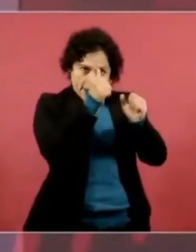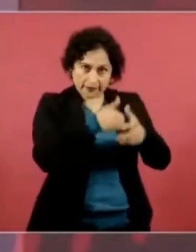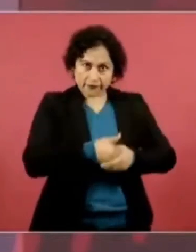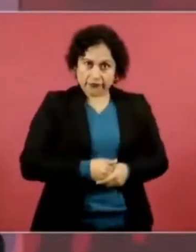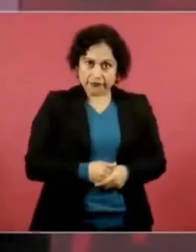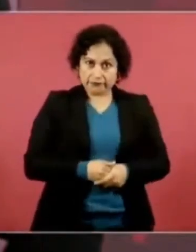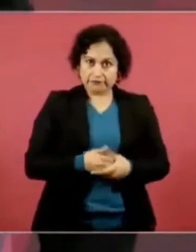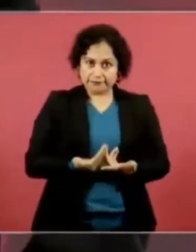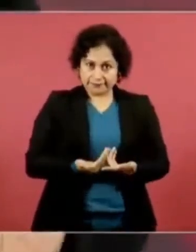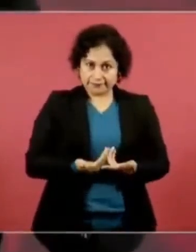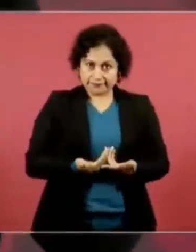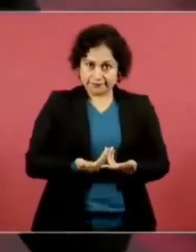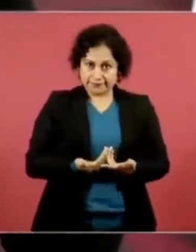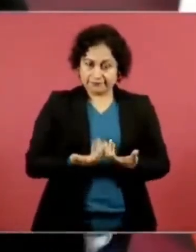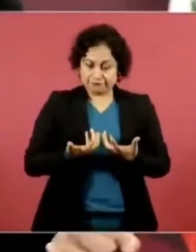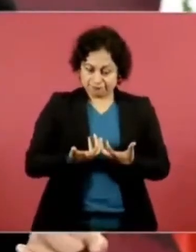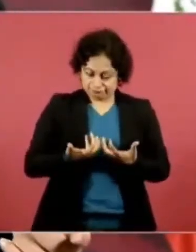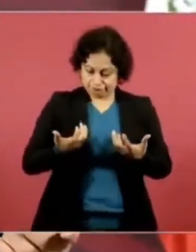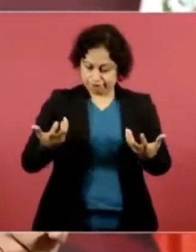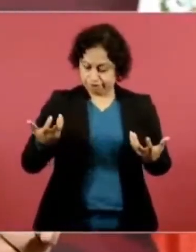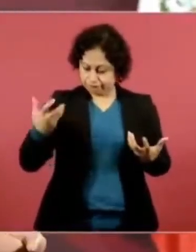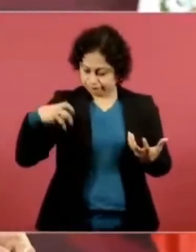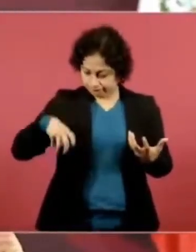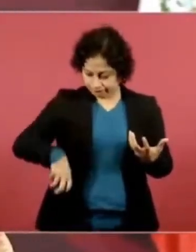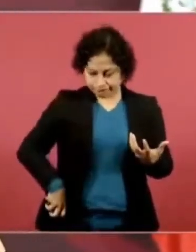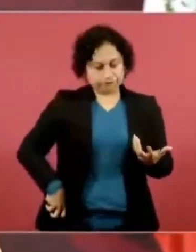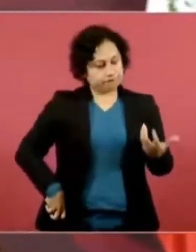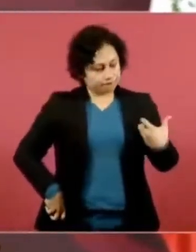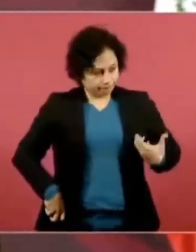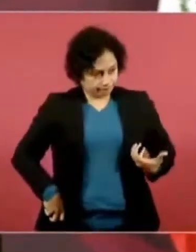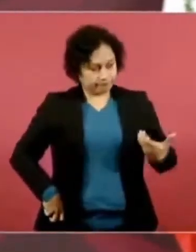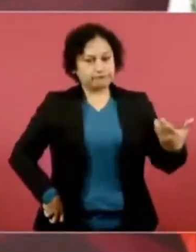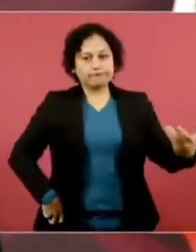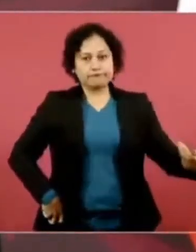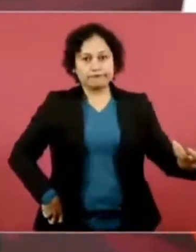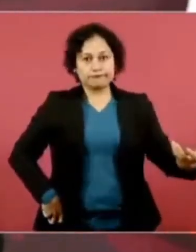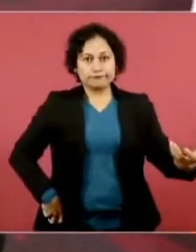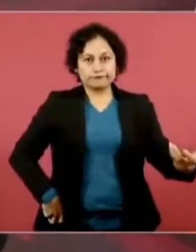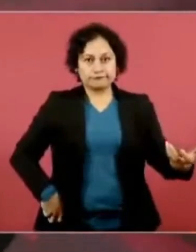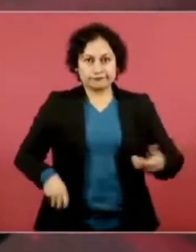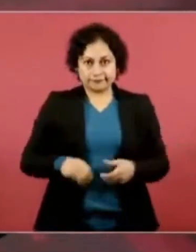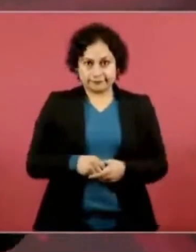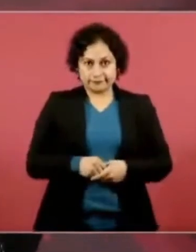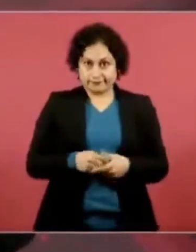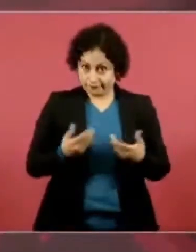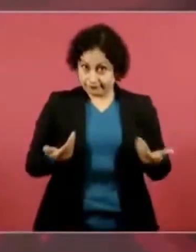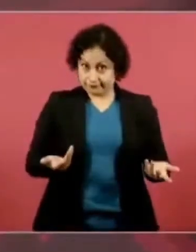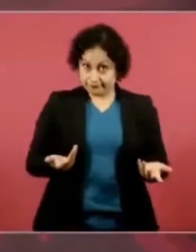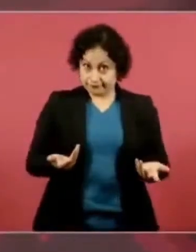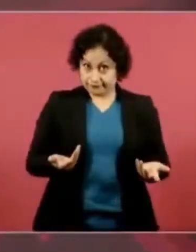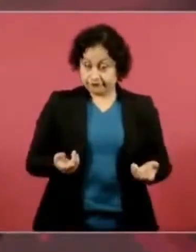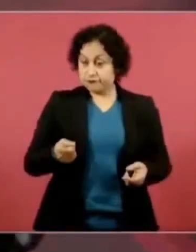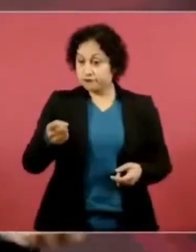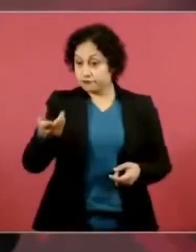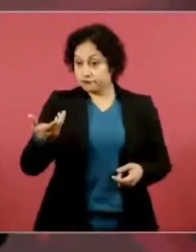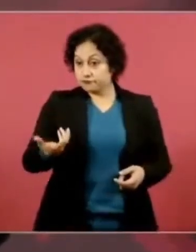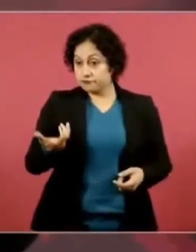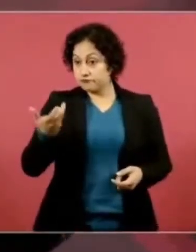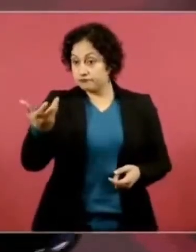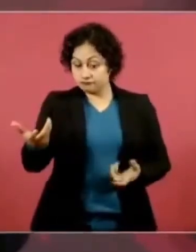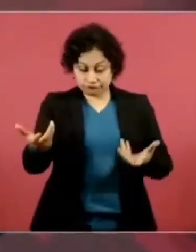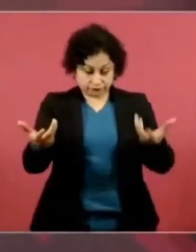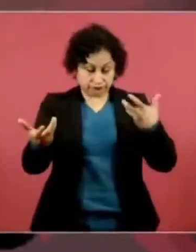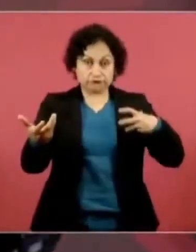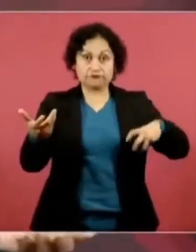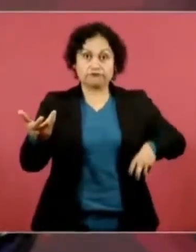Uno para ti y uno para mí, ¿no? Ustedes uno y otro, no. Ustedes son